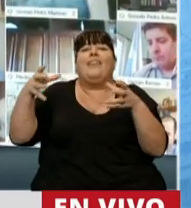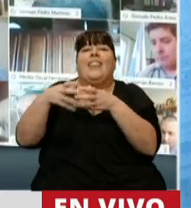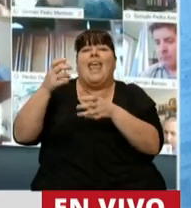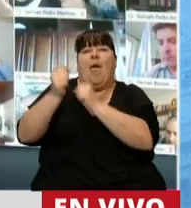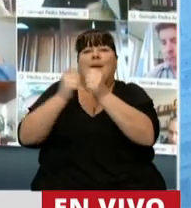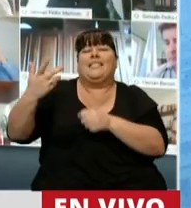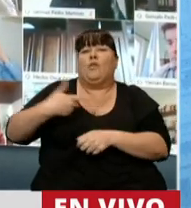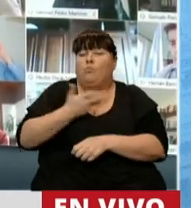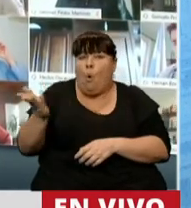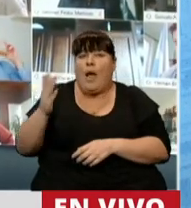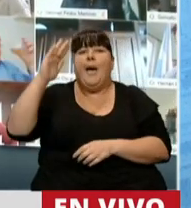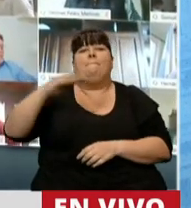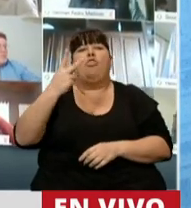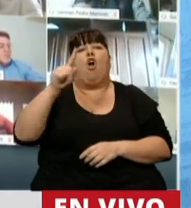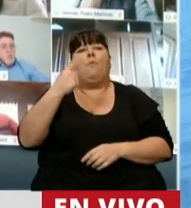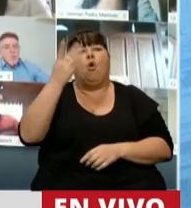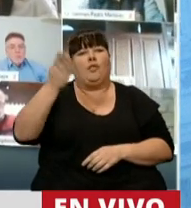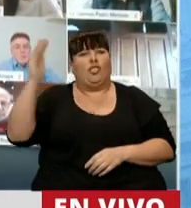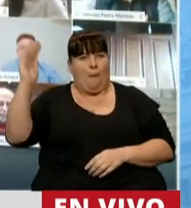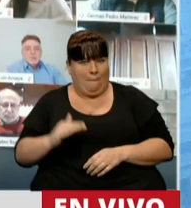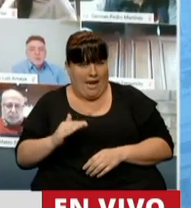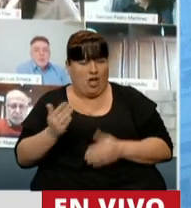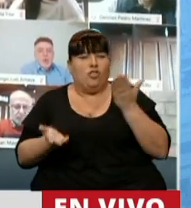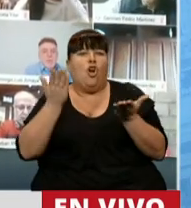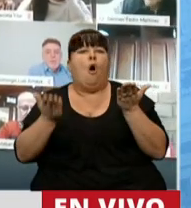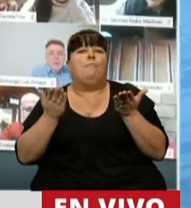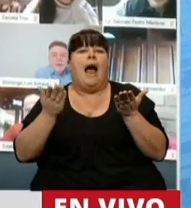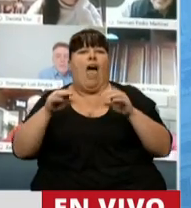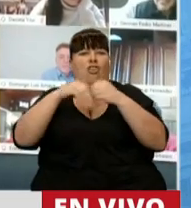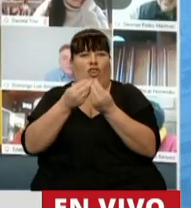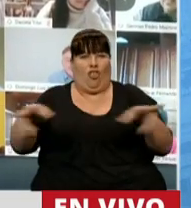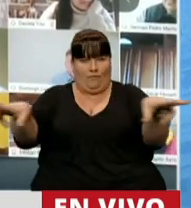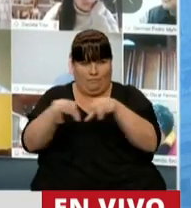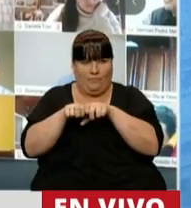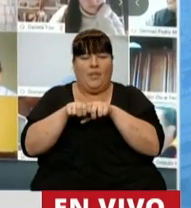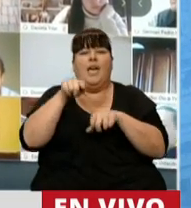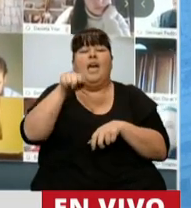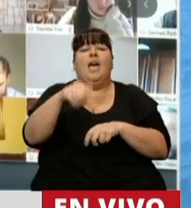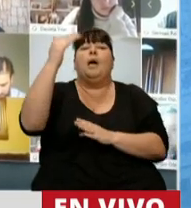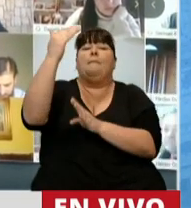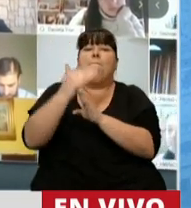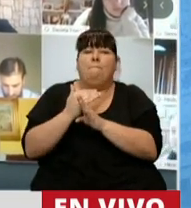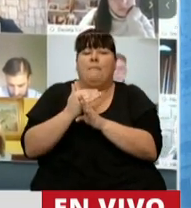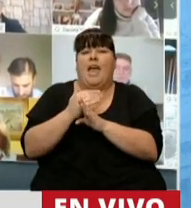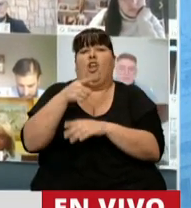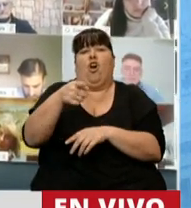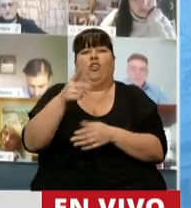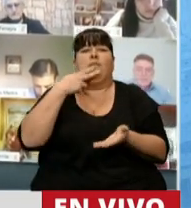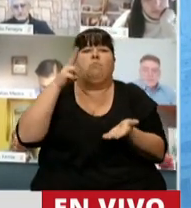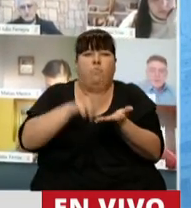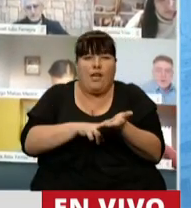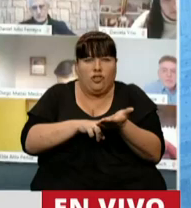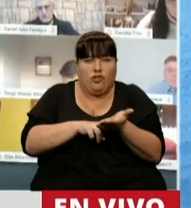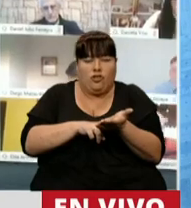disminuyeron 2,1 puntos porcentuales en términos de Producto Bruto, producto de una reducción deliberada de la presión